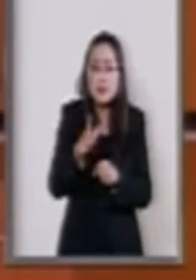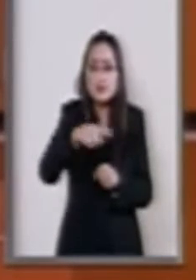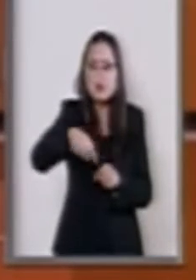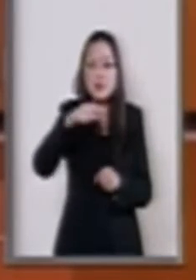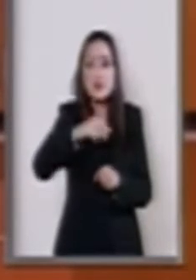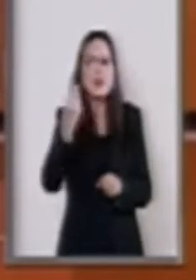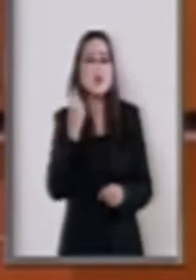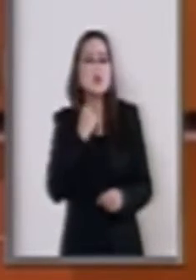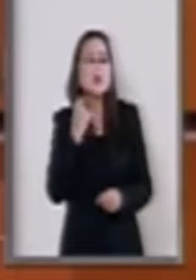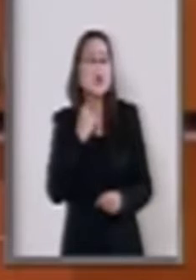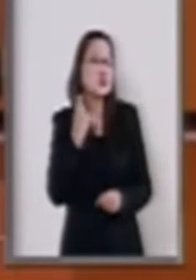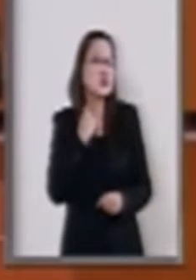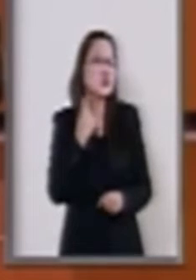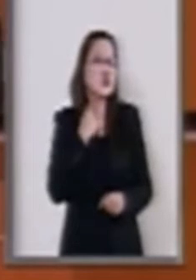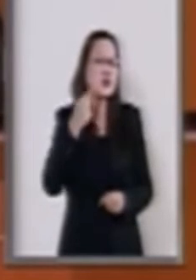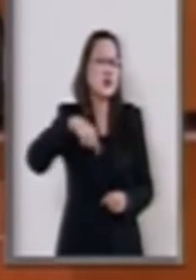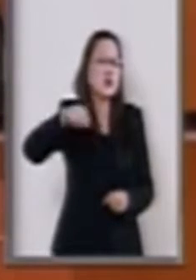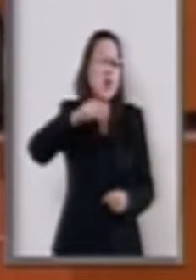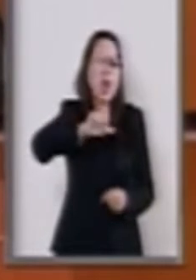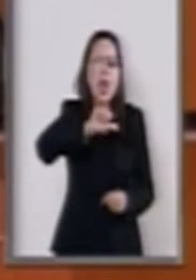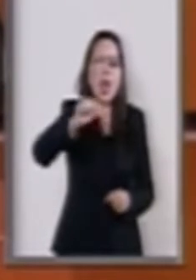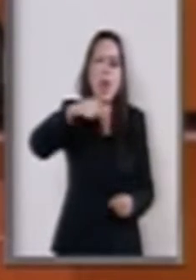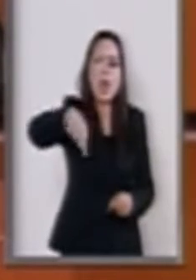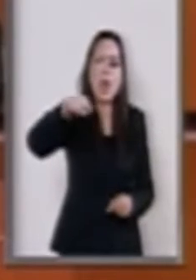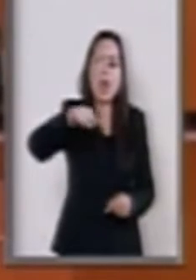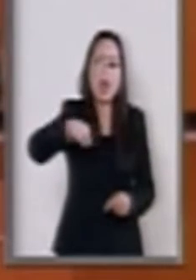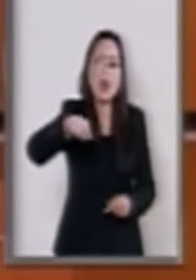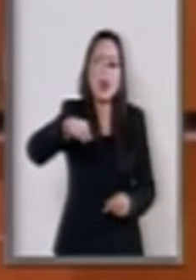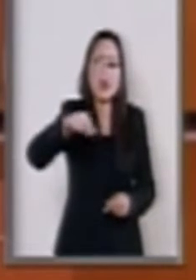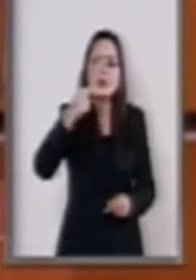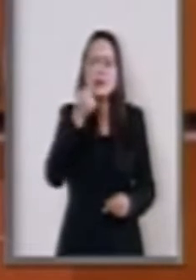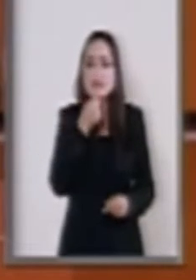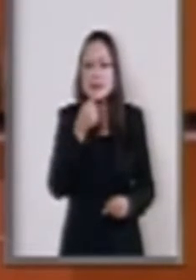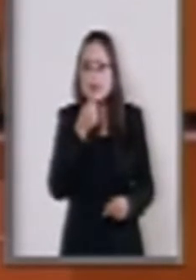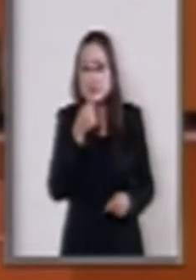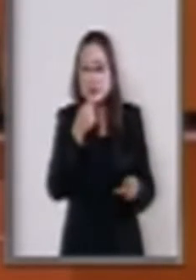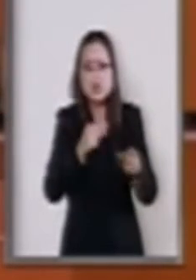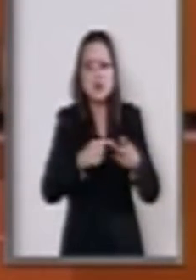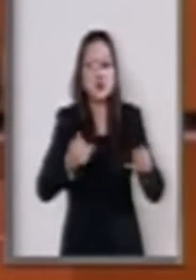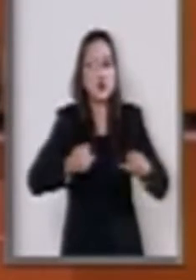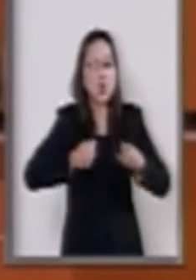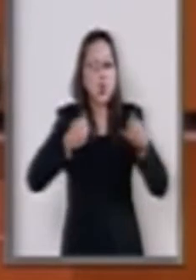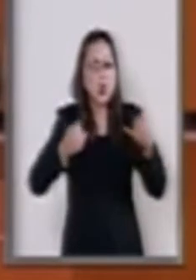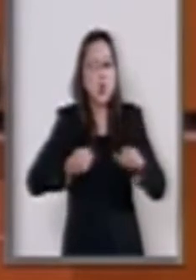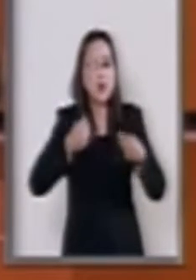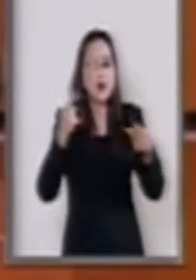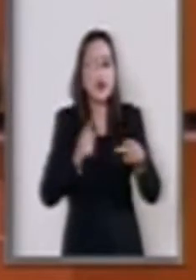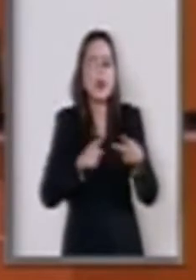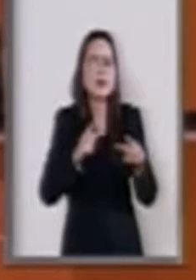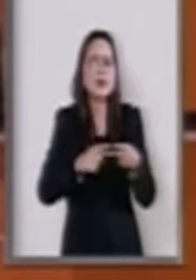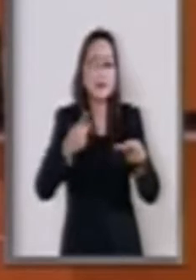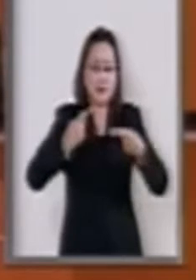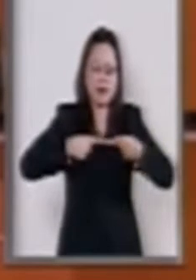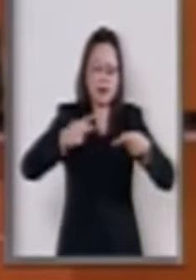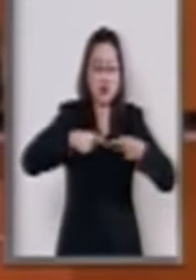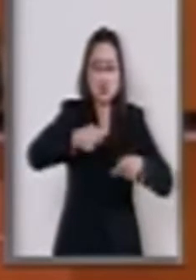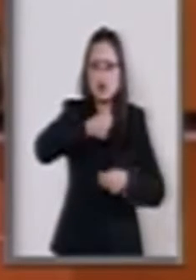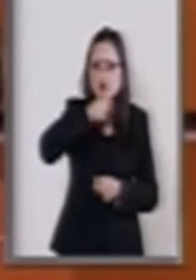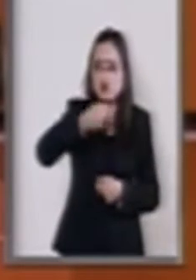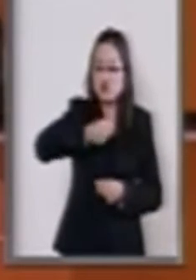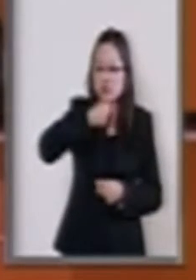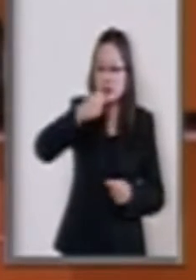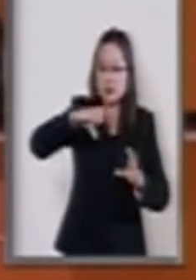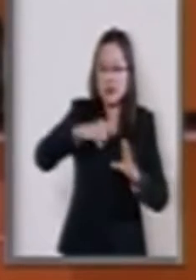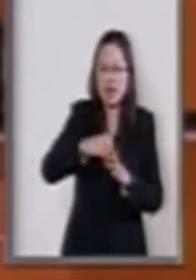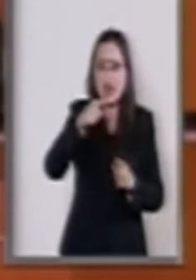homicidios culposos en perjuicio de niños, adolescentes y personas adultas mayores